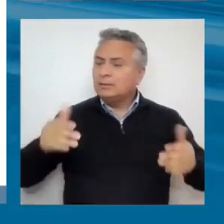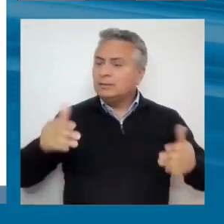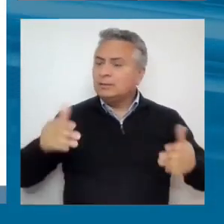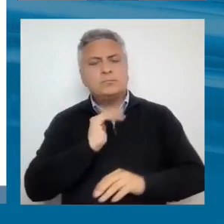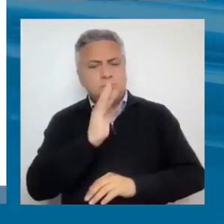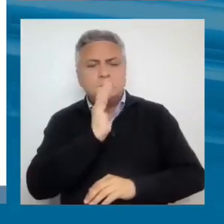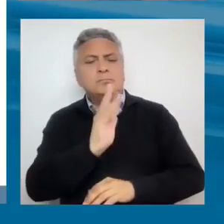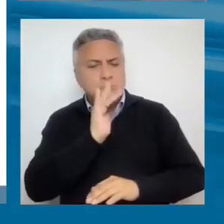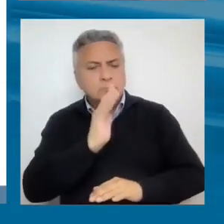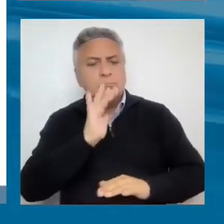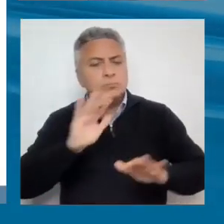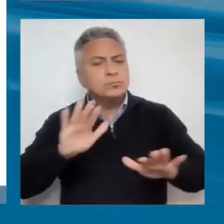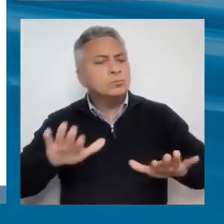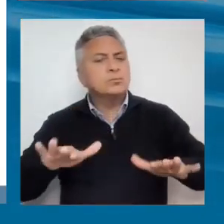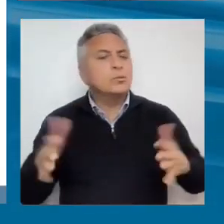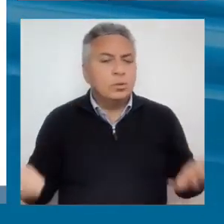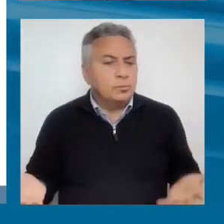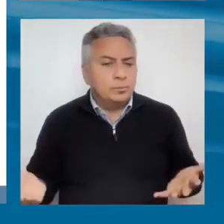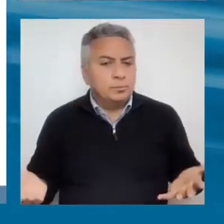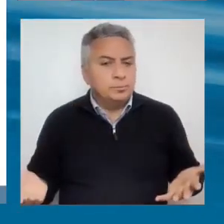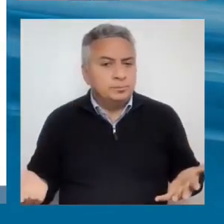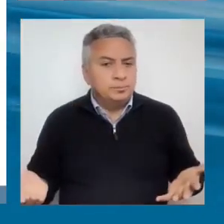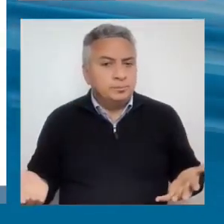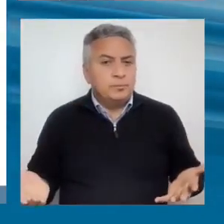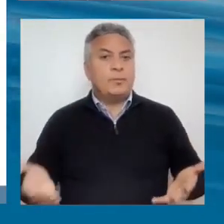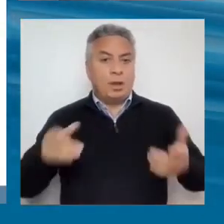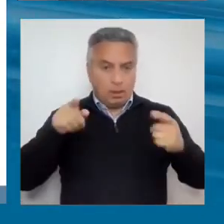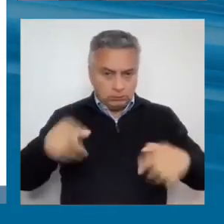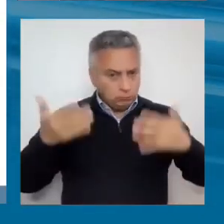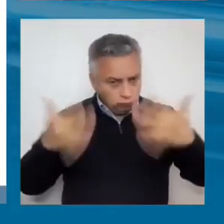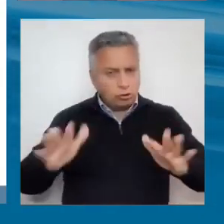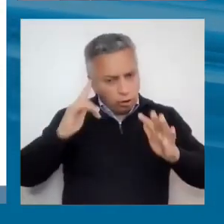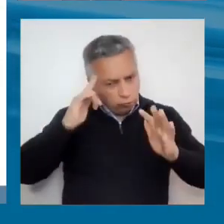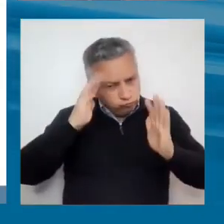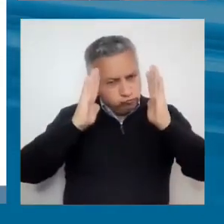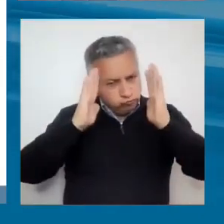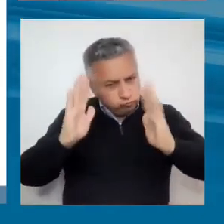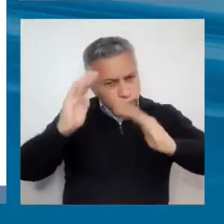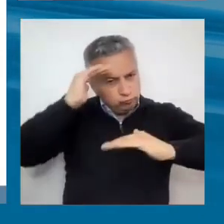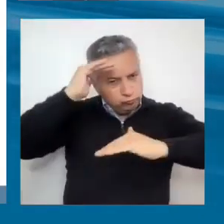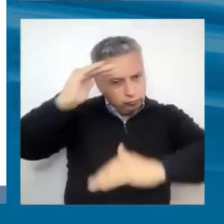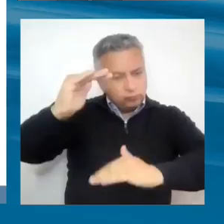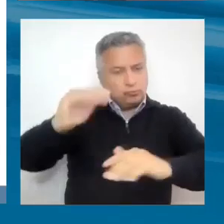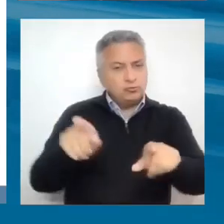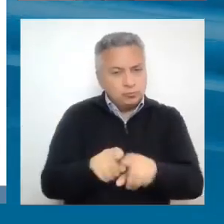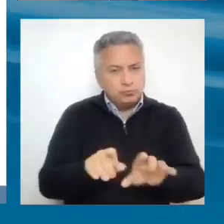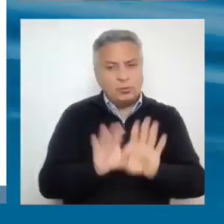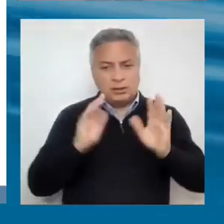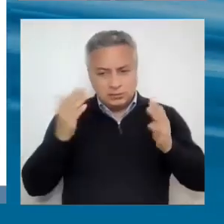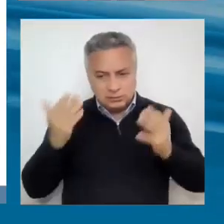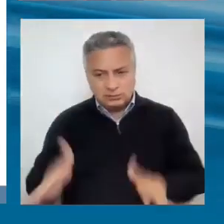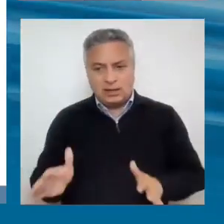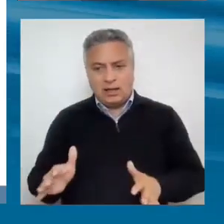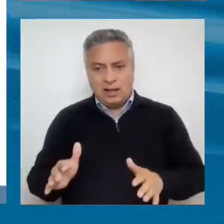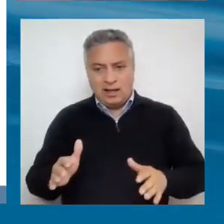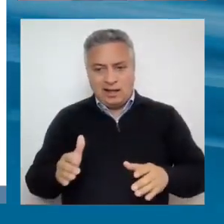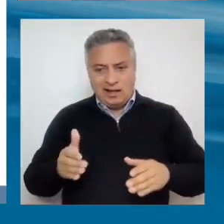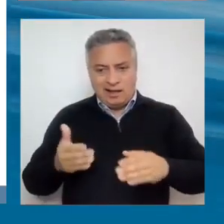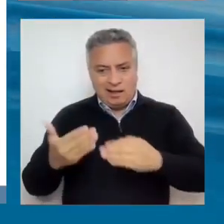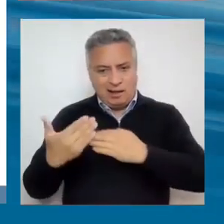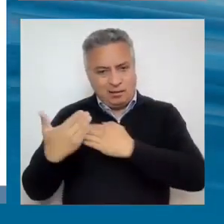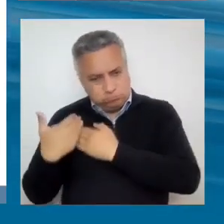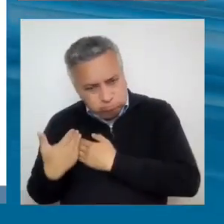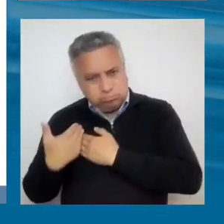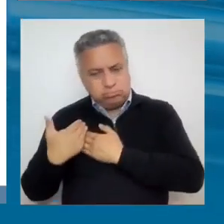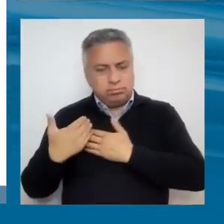Dije que habíamos planteado un cierto marco conceptual, aunque el marco conceptual suena como un poco arrogante y pesado y difícil, pero simplemente